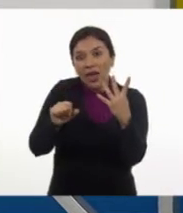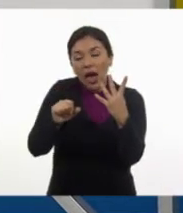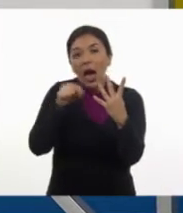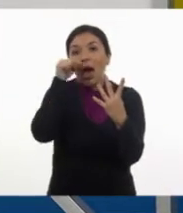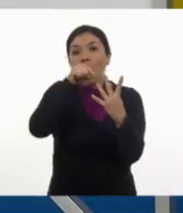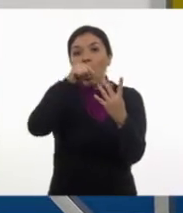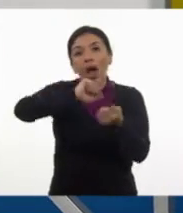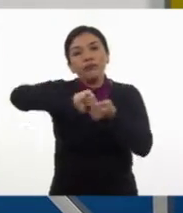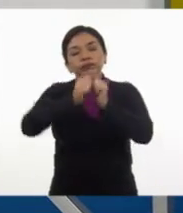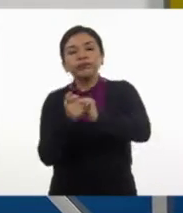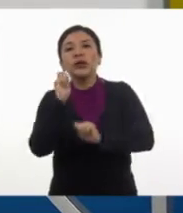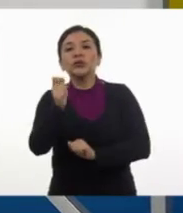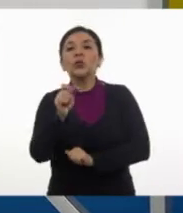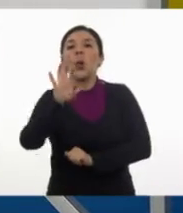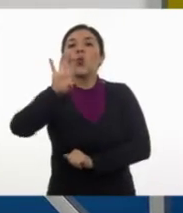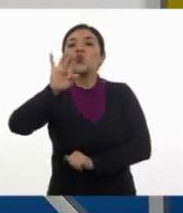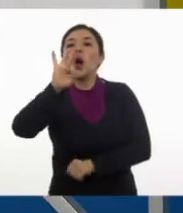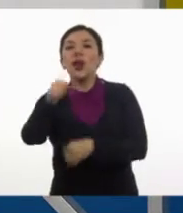cuarenta años.